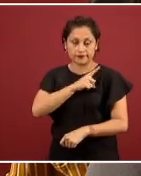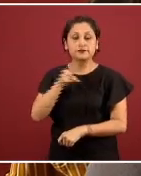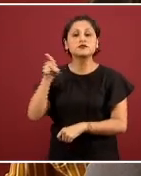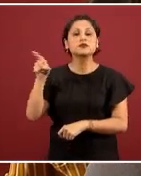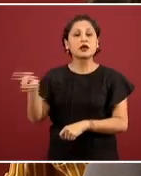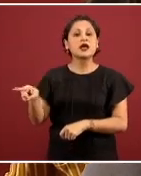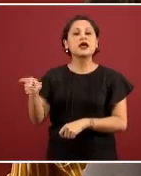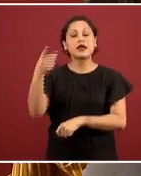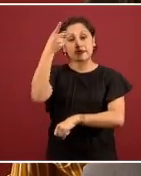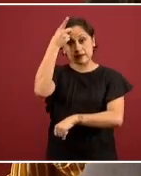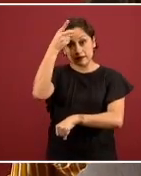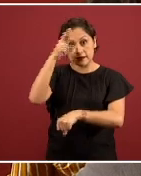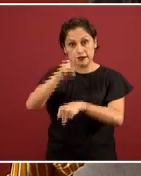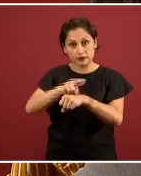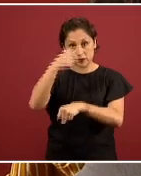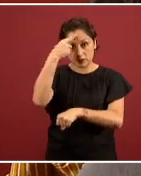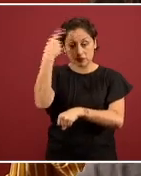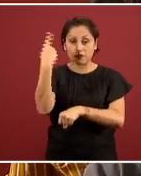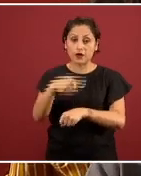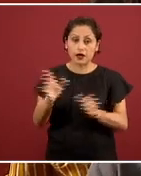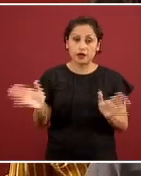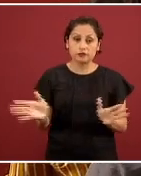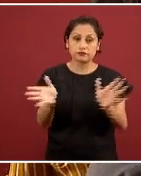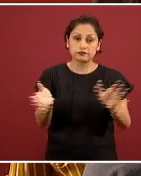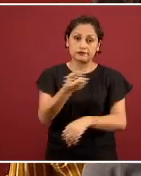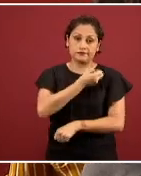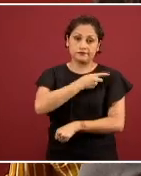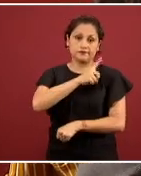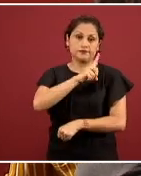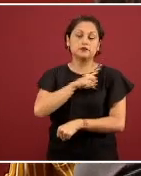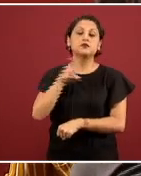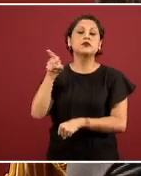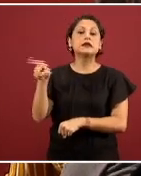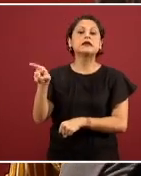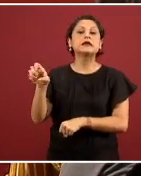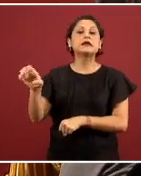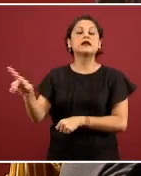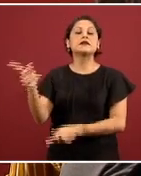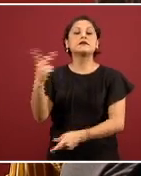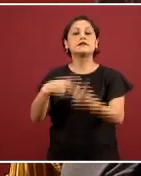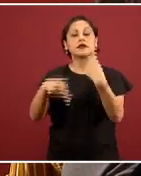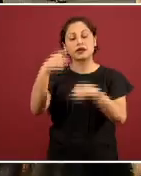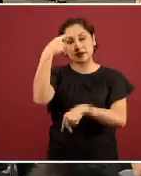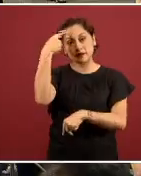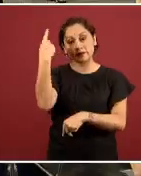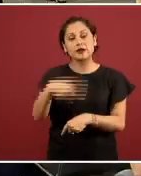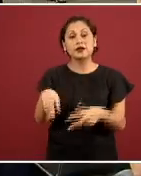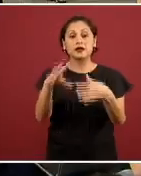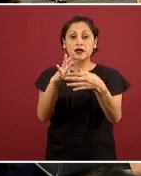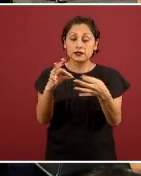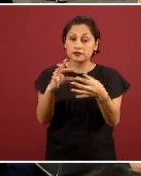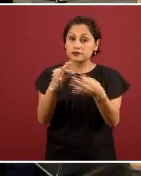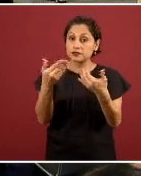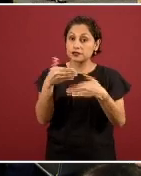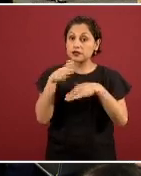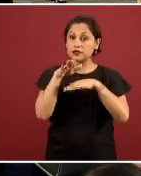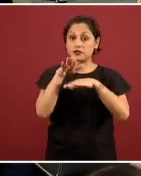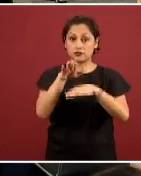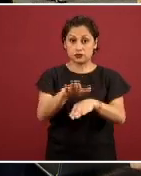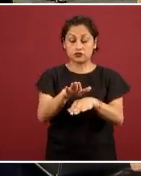promoción de la salud y nos va a compartir precisamente, va a comentar sobre los